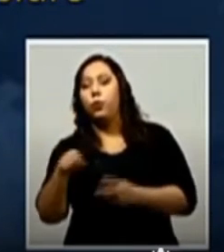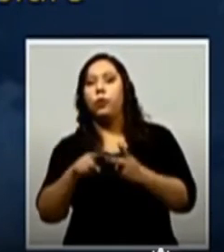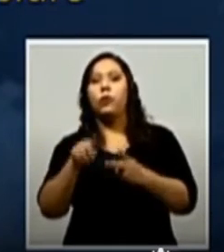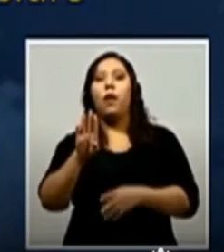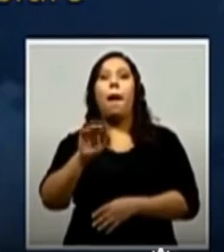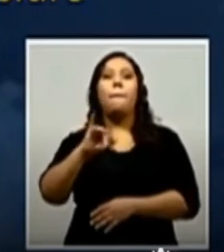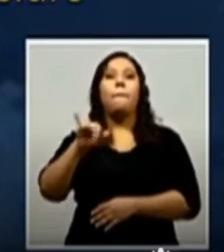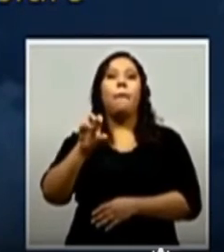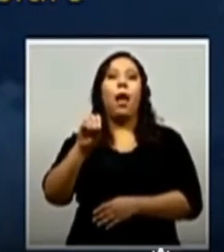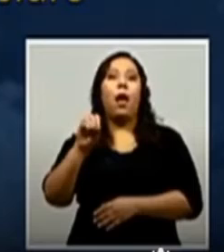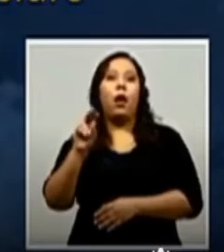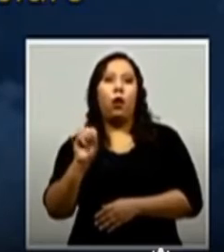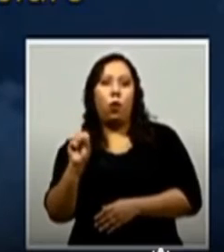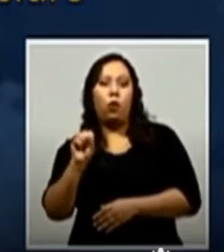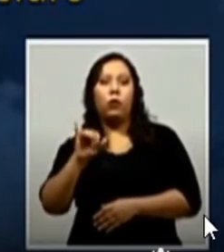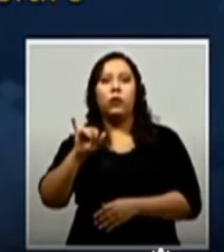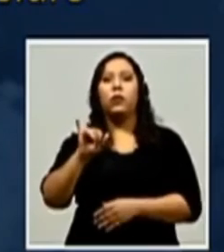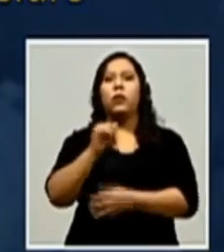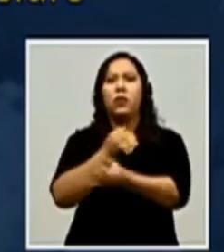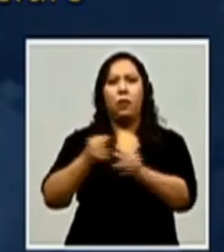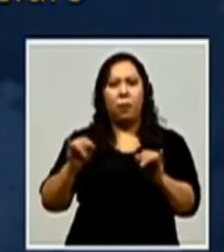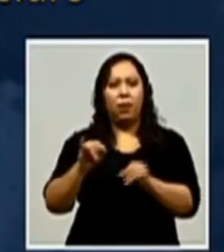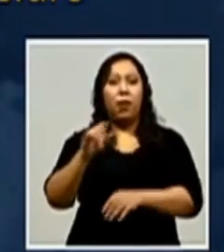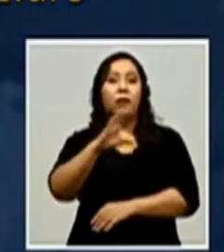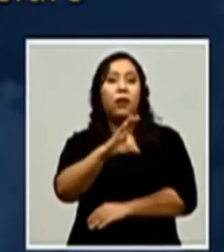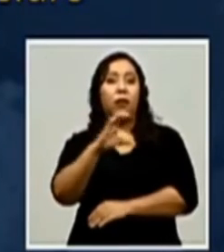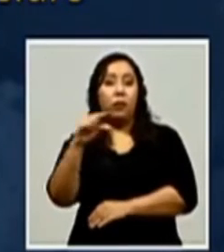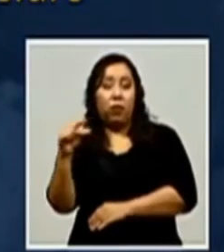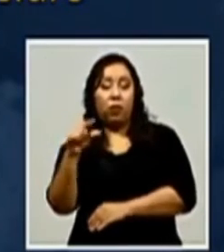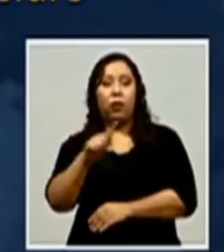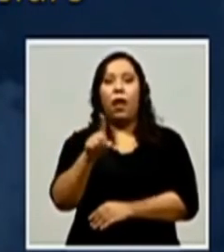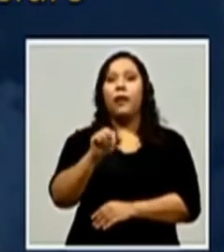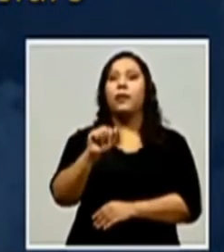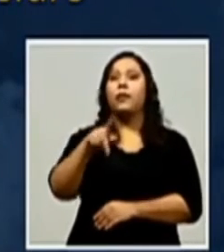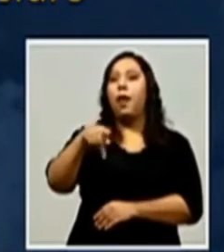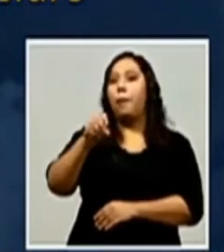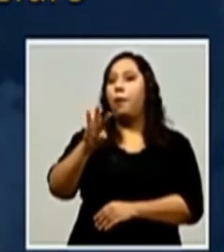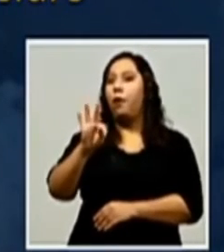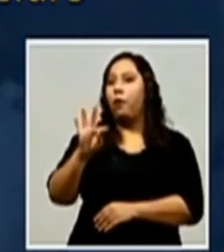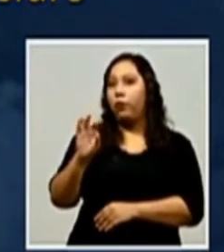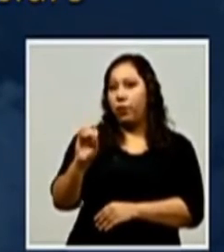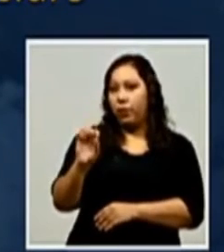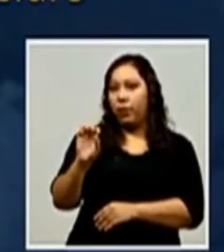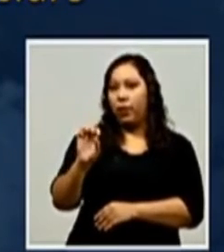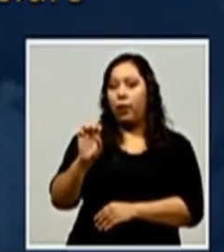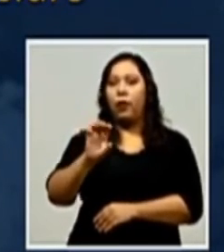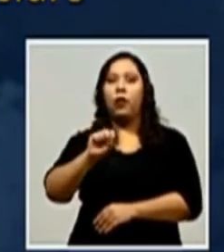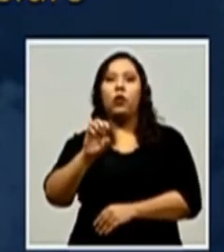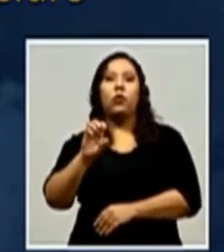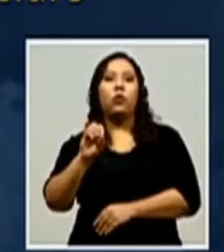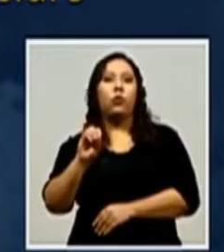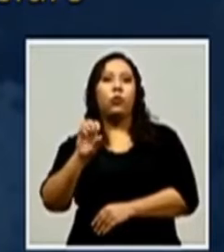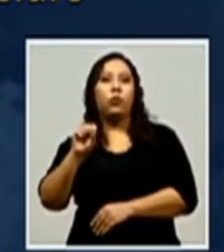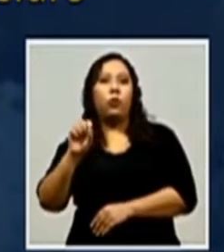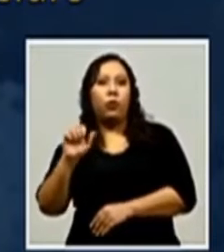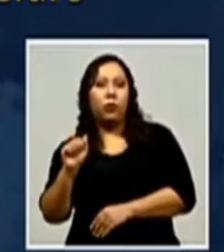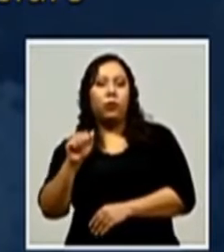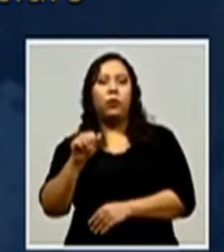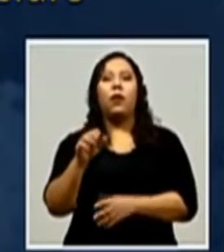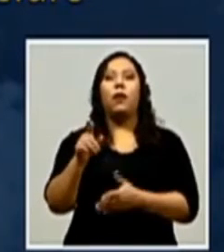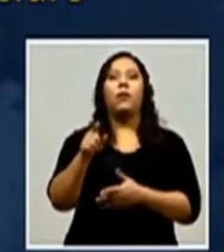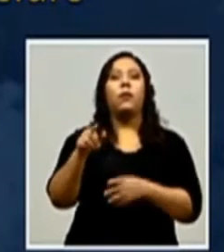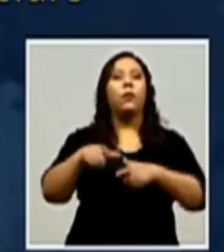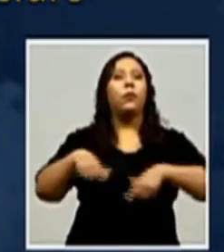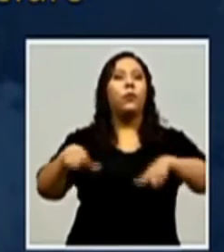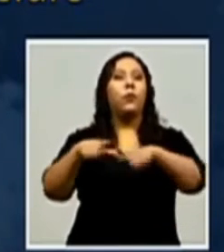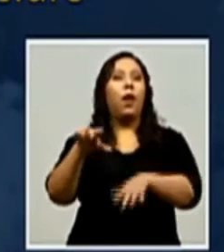Colonia Cerro Grande, Colonia La Morita, Colonia El Zapote, Colonia La Sosa y Barrio San Isidro. Mañana 25